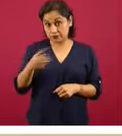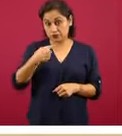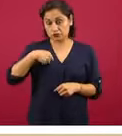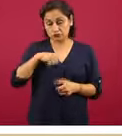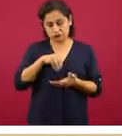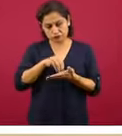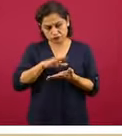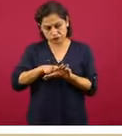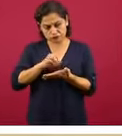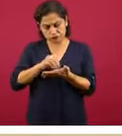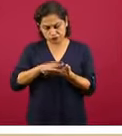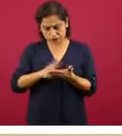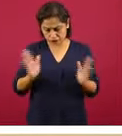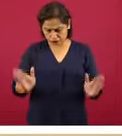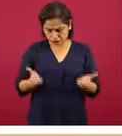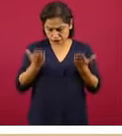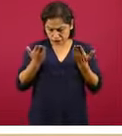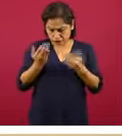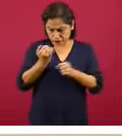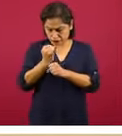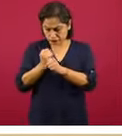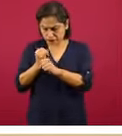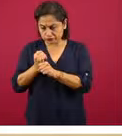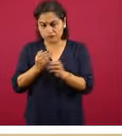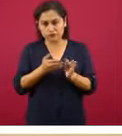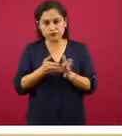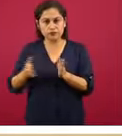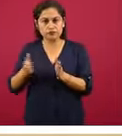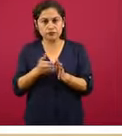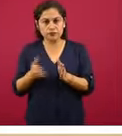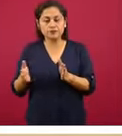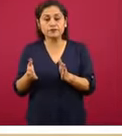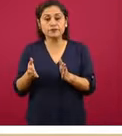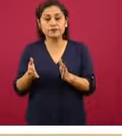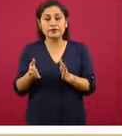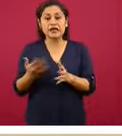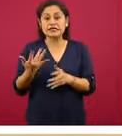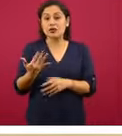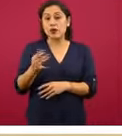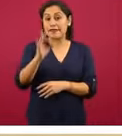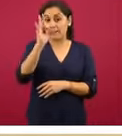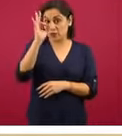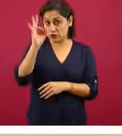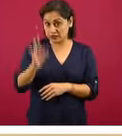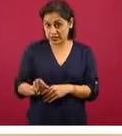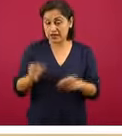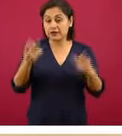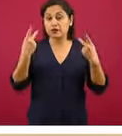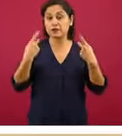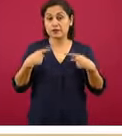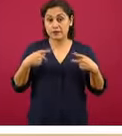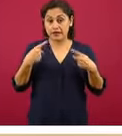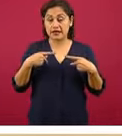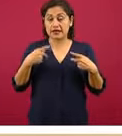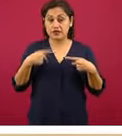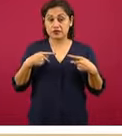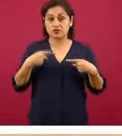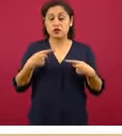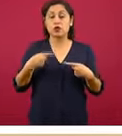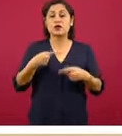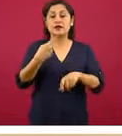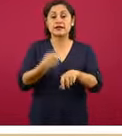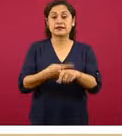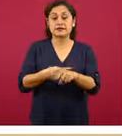son menos de dos días, el 50% a nivel nacional, el 50% en la semana 49 y el